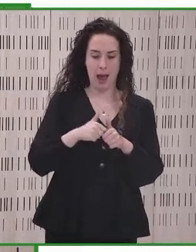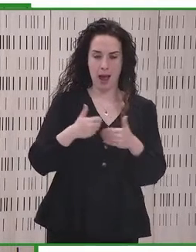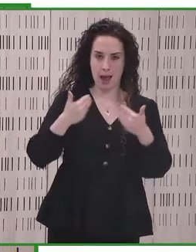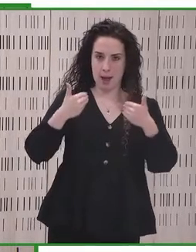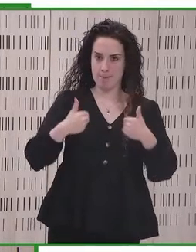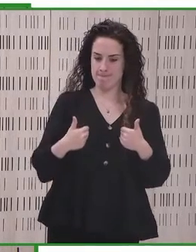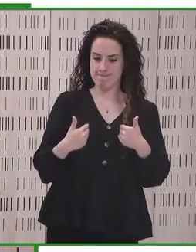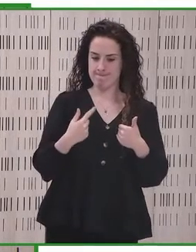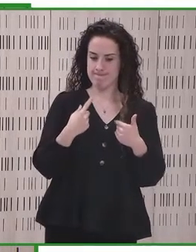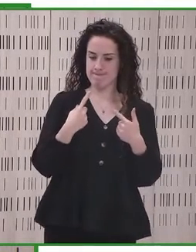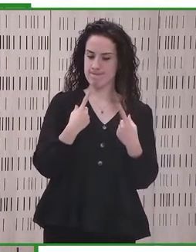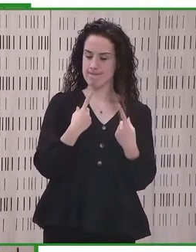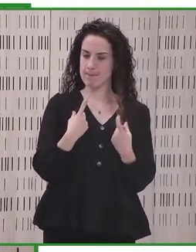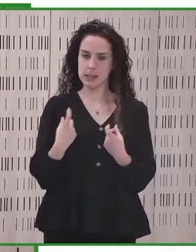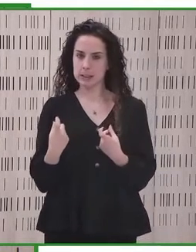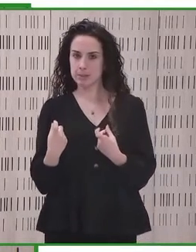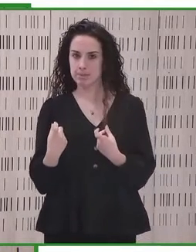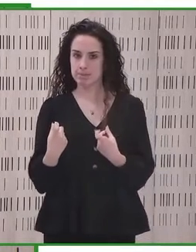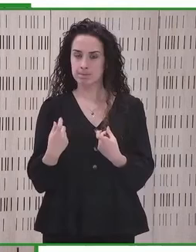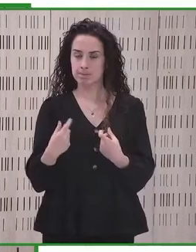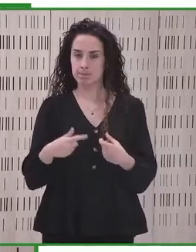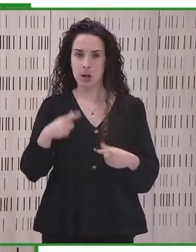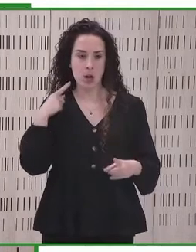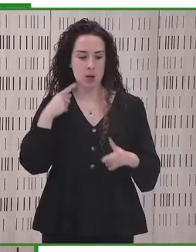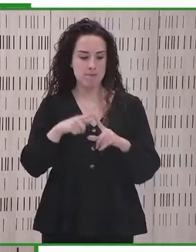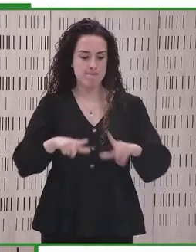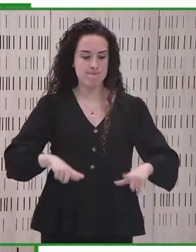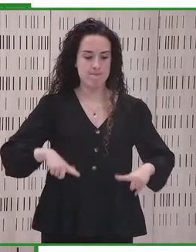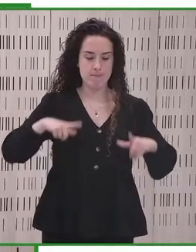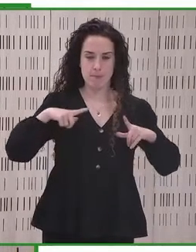precisamos para vivir de forma independiente,